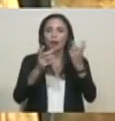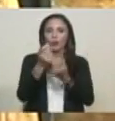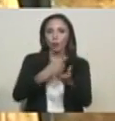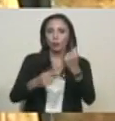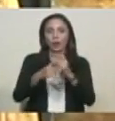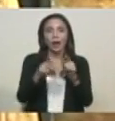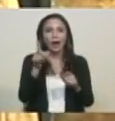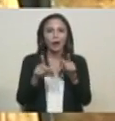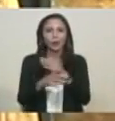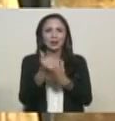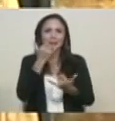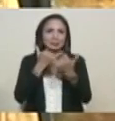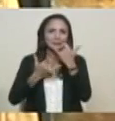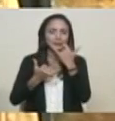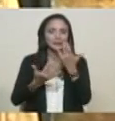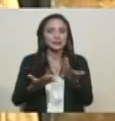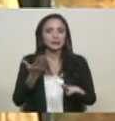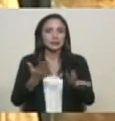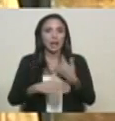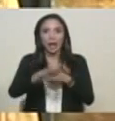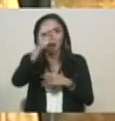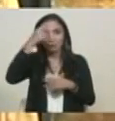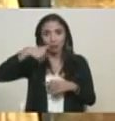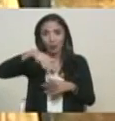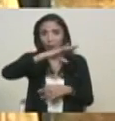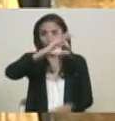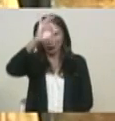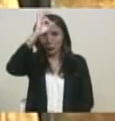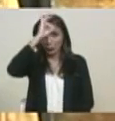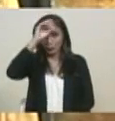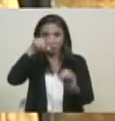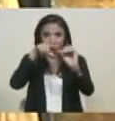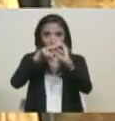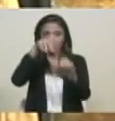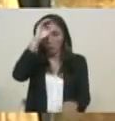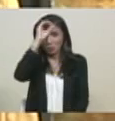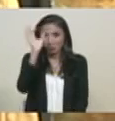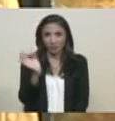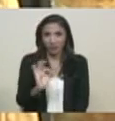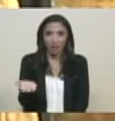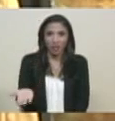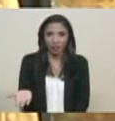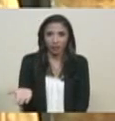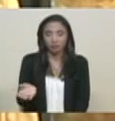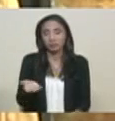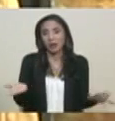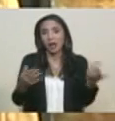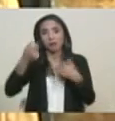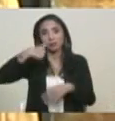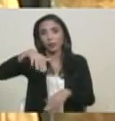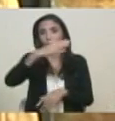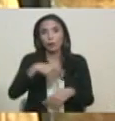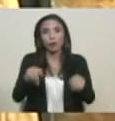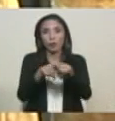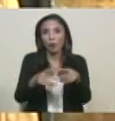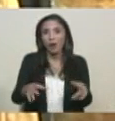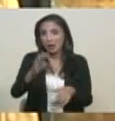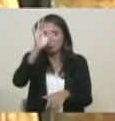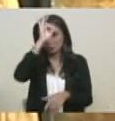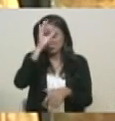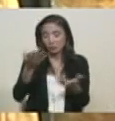A veces son detalles que se quedan en nosotros, o se quedan en los técnicos, en los expertos, pero no llegan a un pueblo.